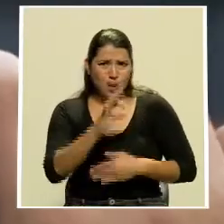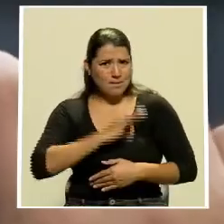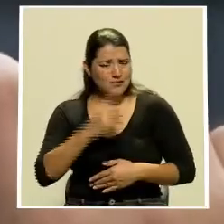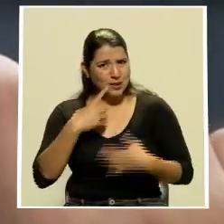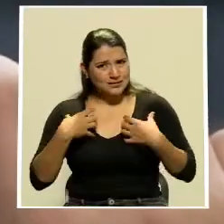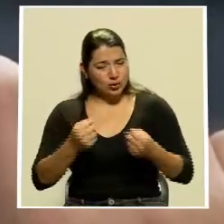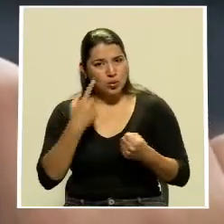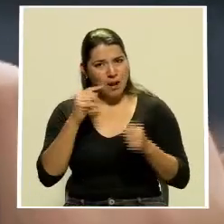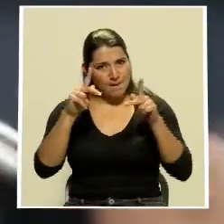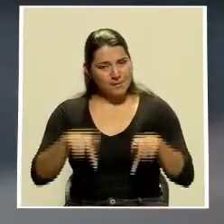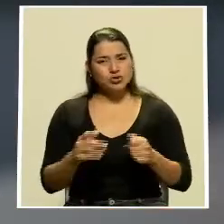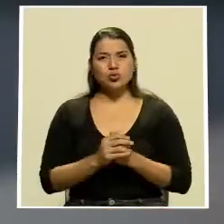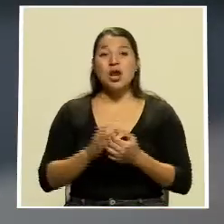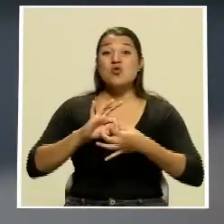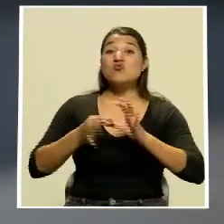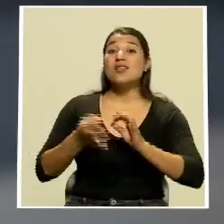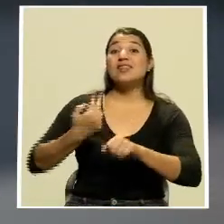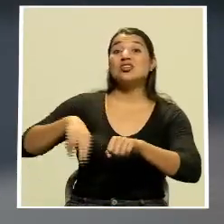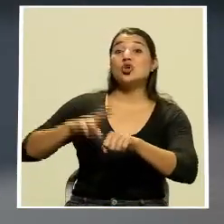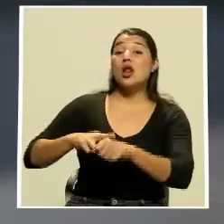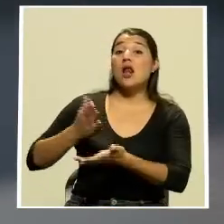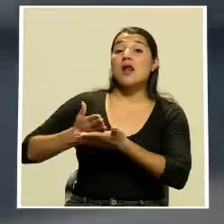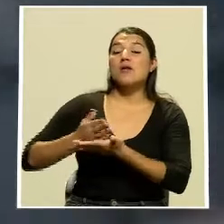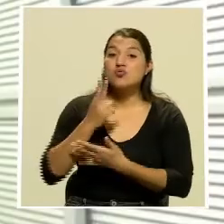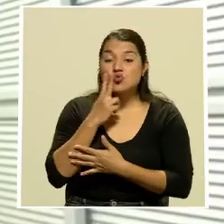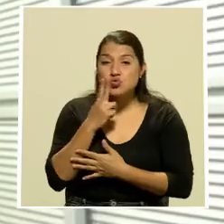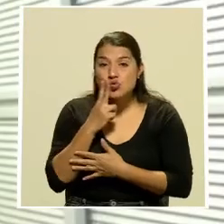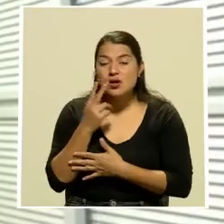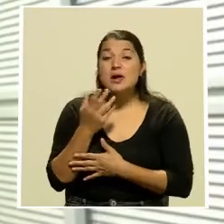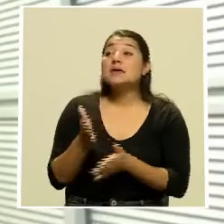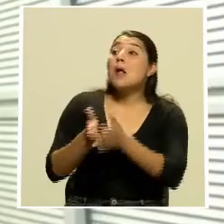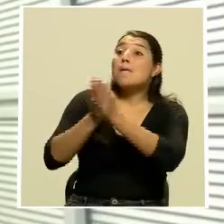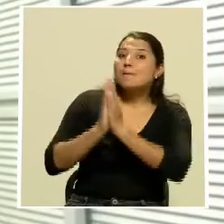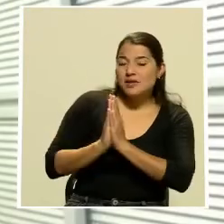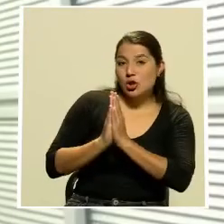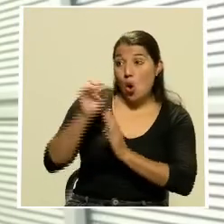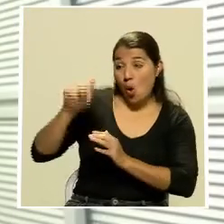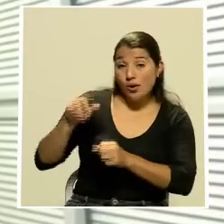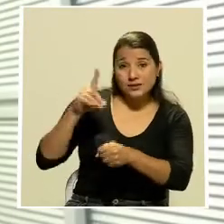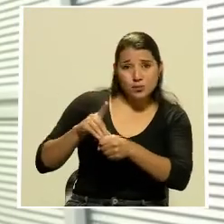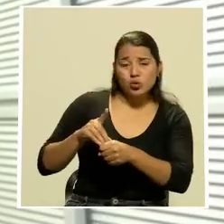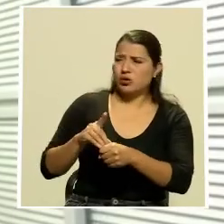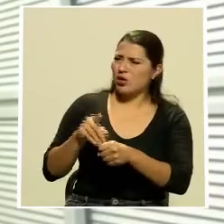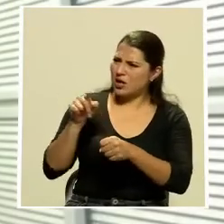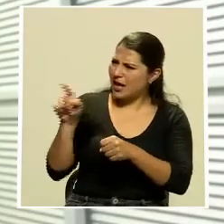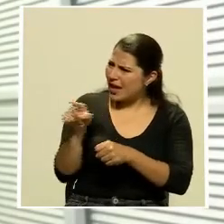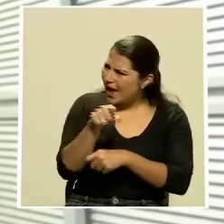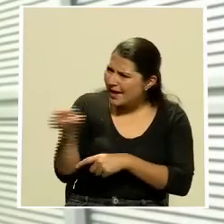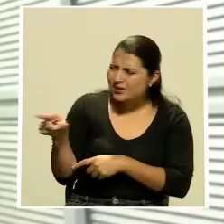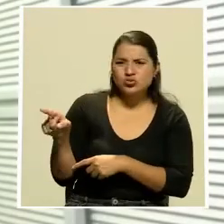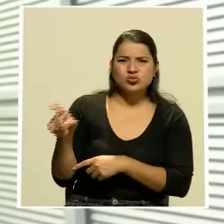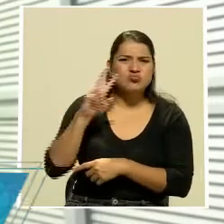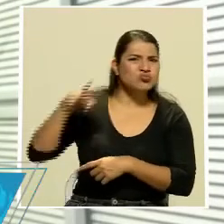de las personas la red nacional antitabaco Renata ha solicitado doy a los diputados que no se dan a las presiones de grupos